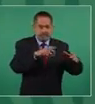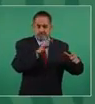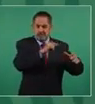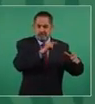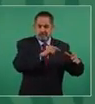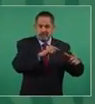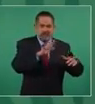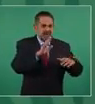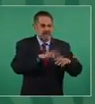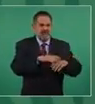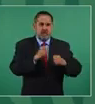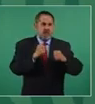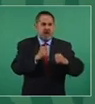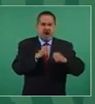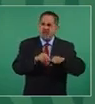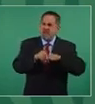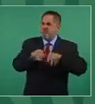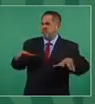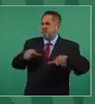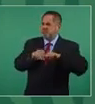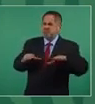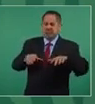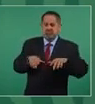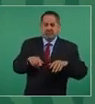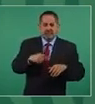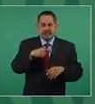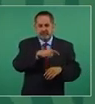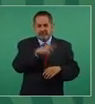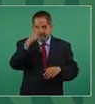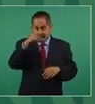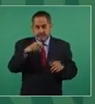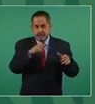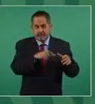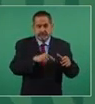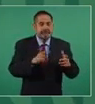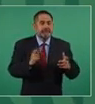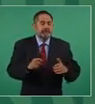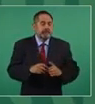más influyentes en México